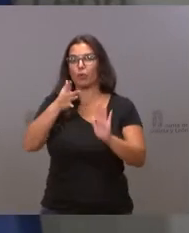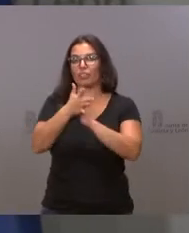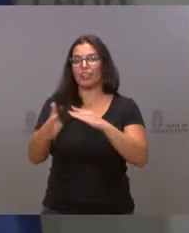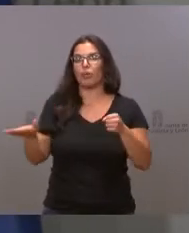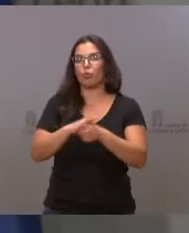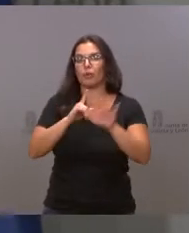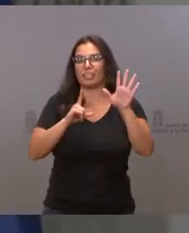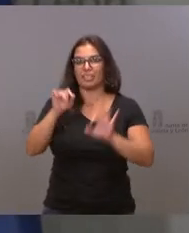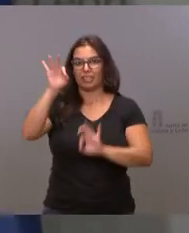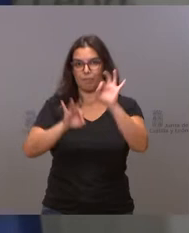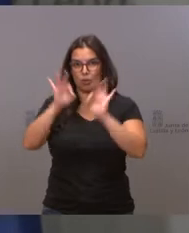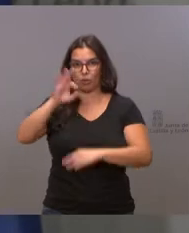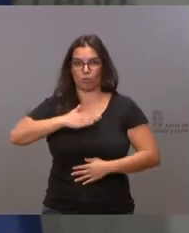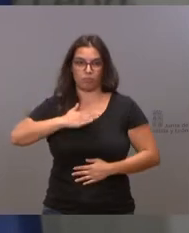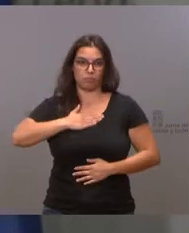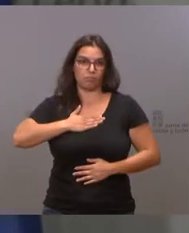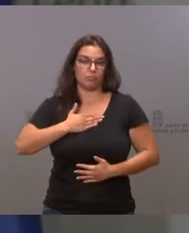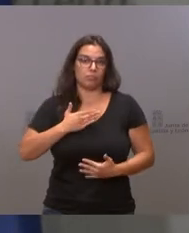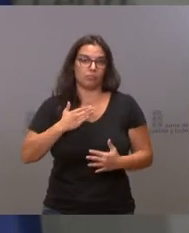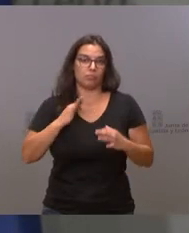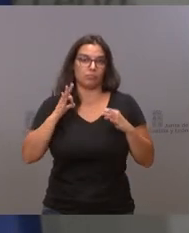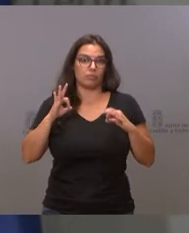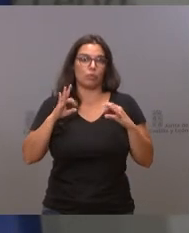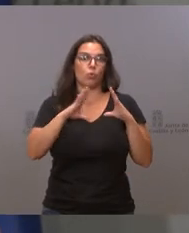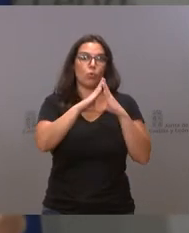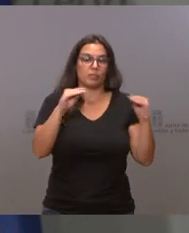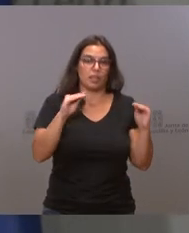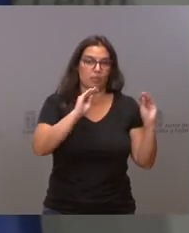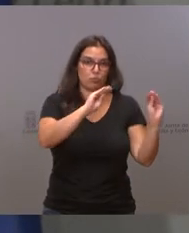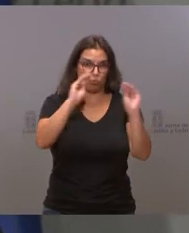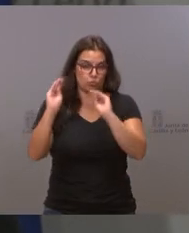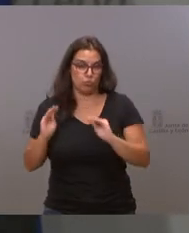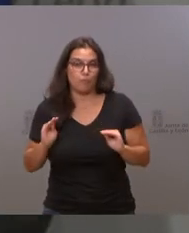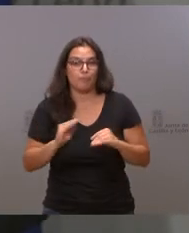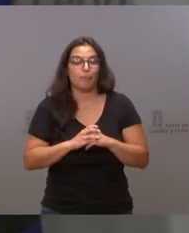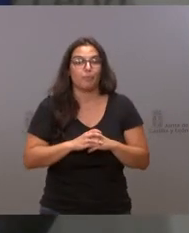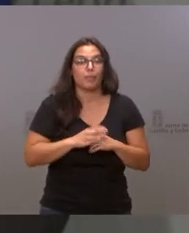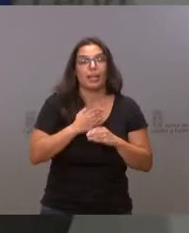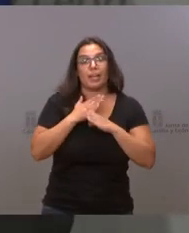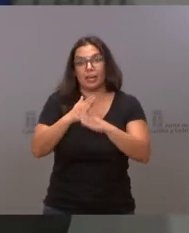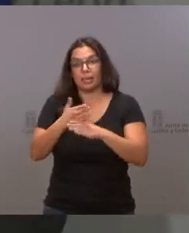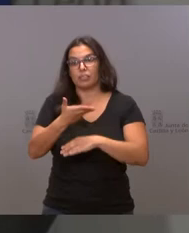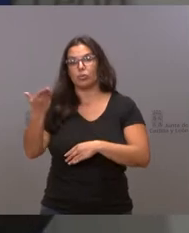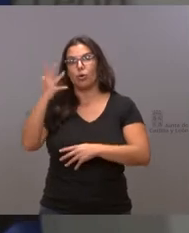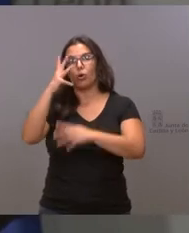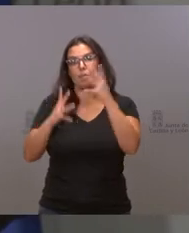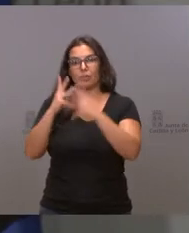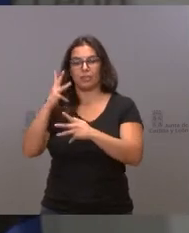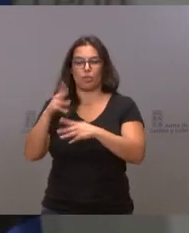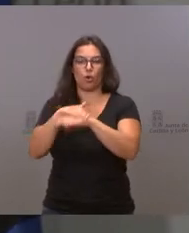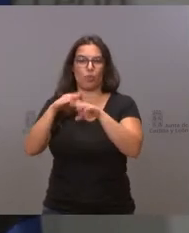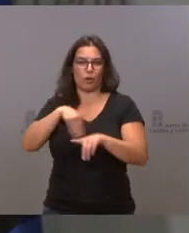que es la parte que corresponde a las universidades. El resto está aportado por la Administración del Estado.